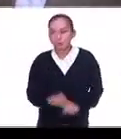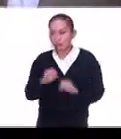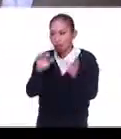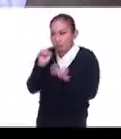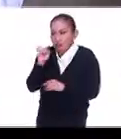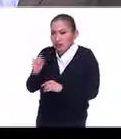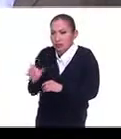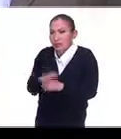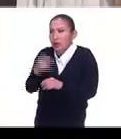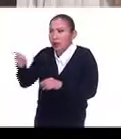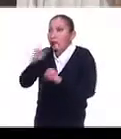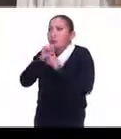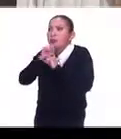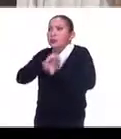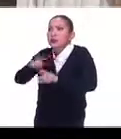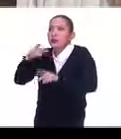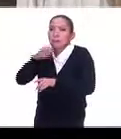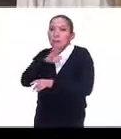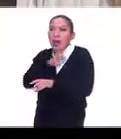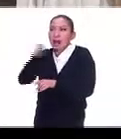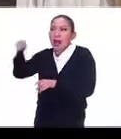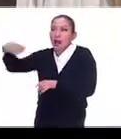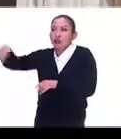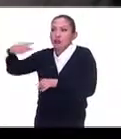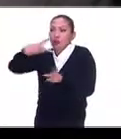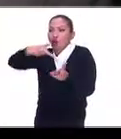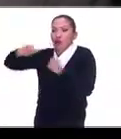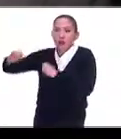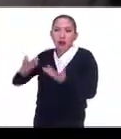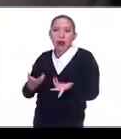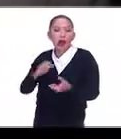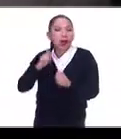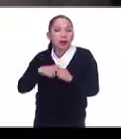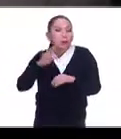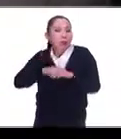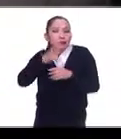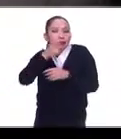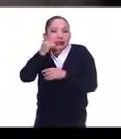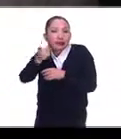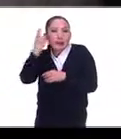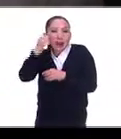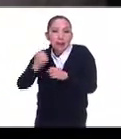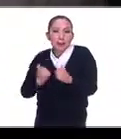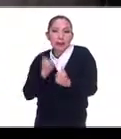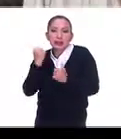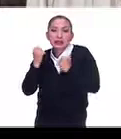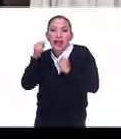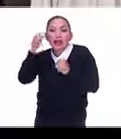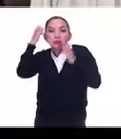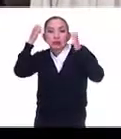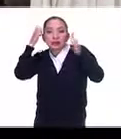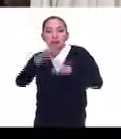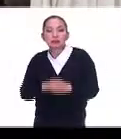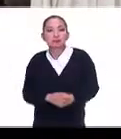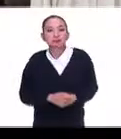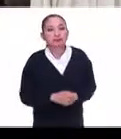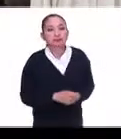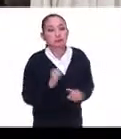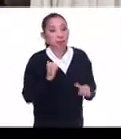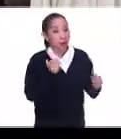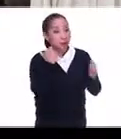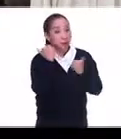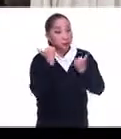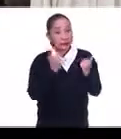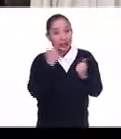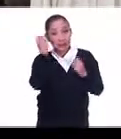finalmente es publicidad mala para ellos. Claro. Pues, algo más que nos quieras comentar para aprovechar esta exposición. Bueno, pues, aprovechar la